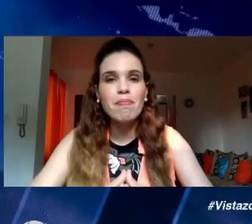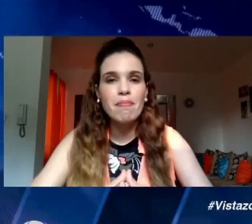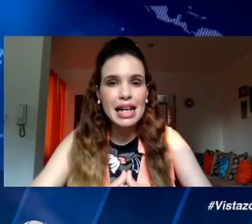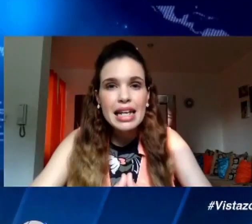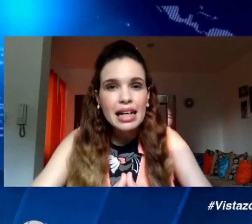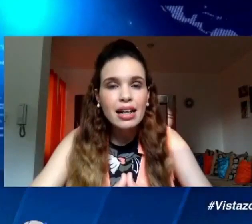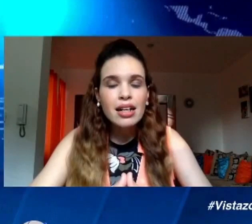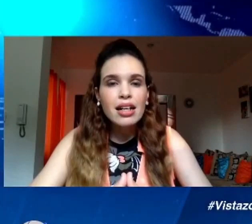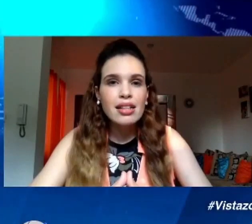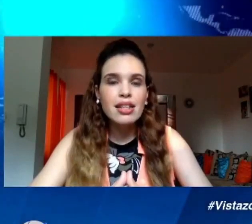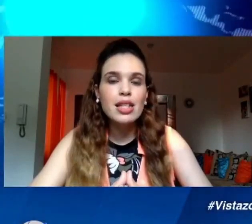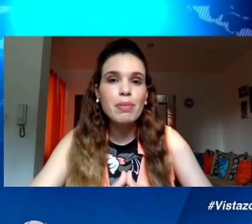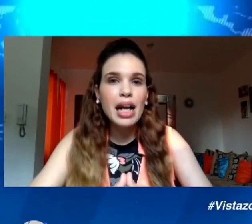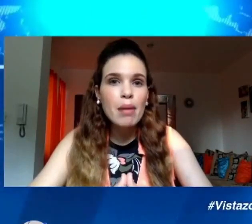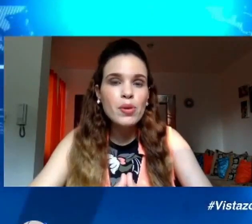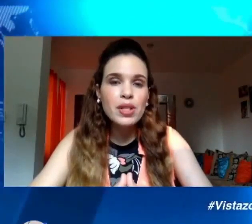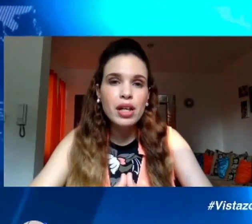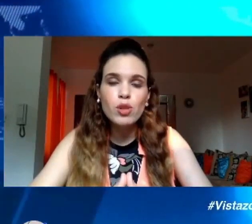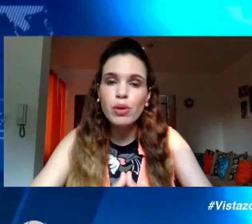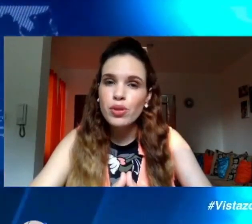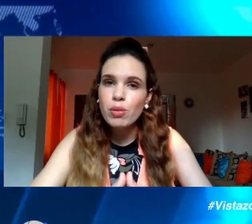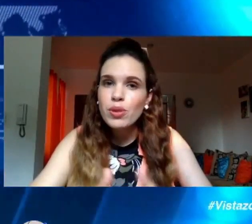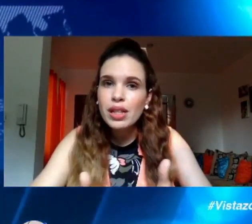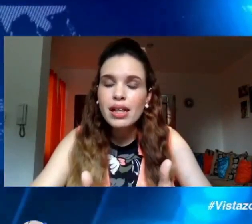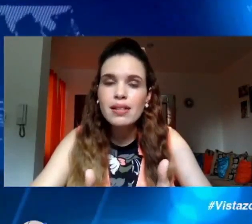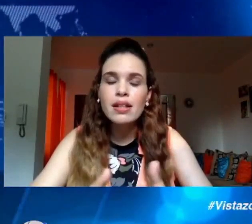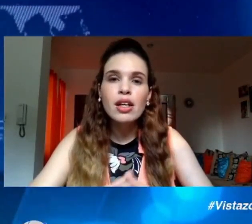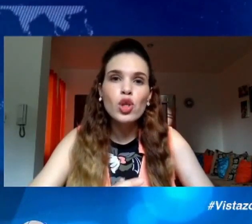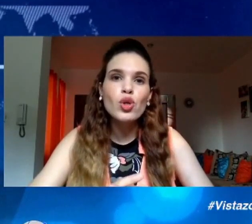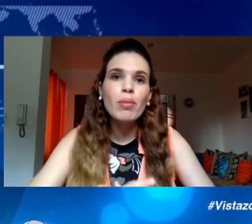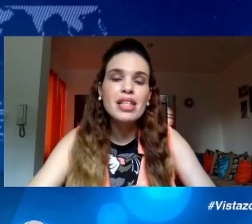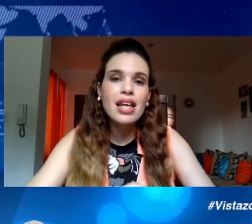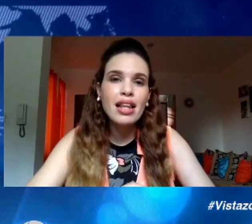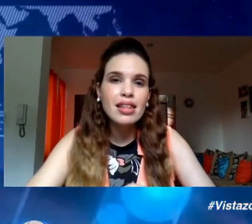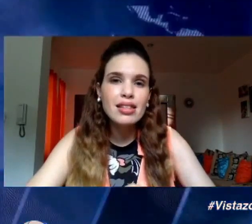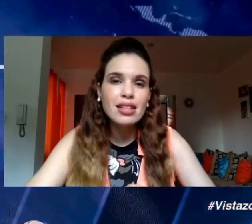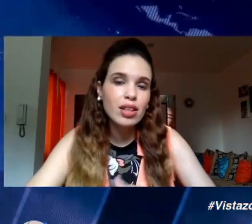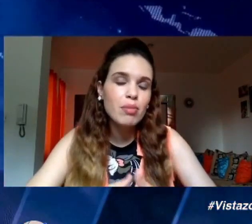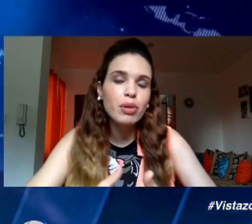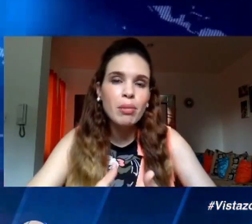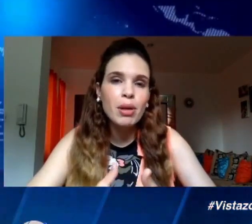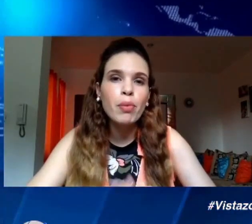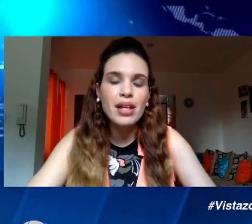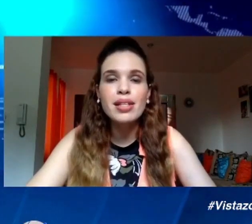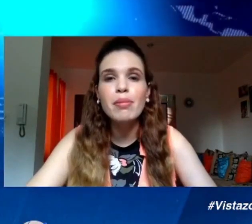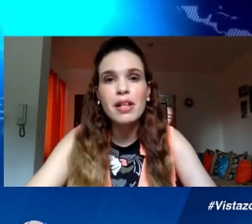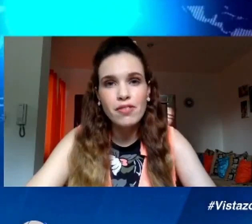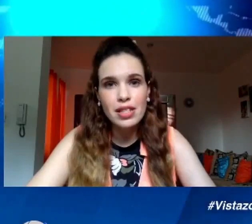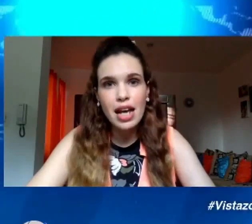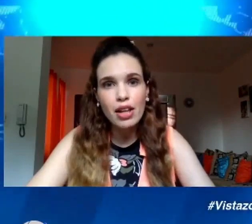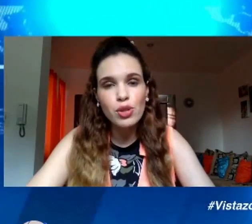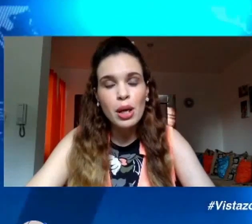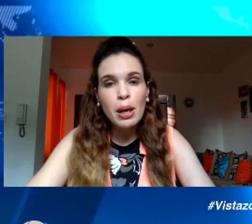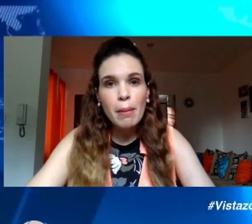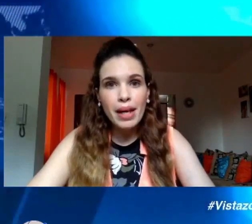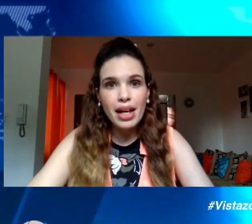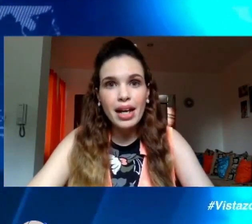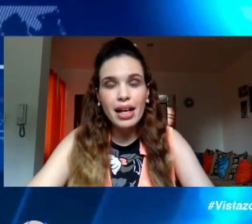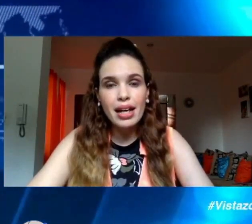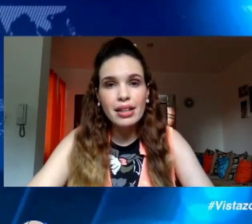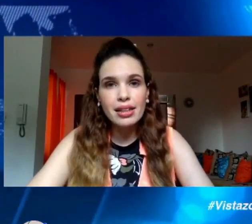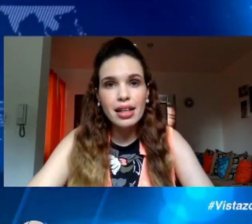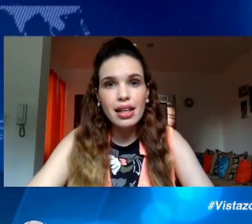esta manera así que esperamos que en los próximos días los comerciantes de este tipo también puedan ser beneficiados